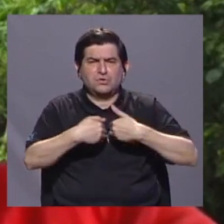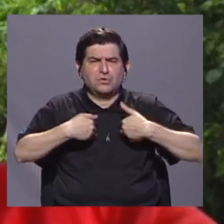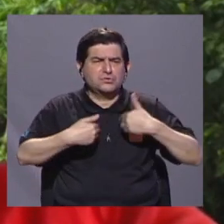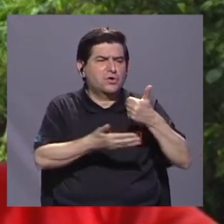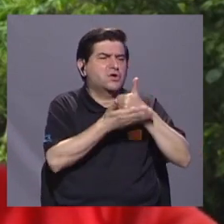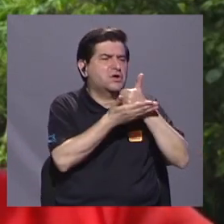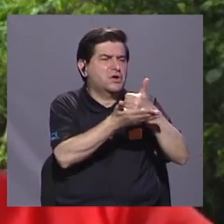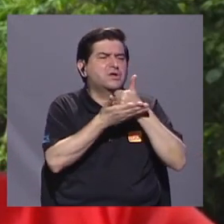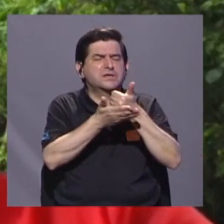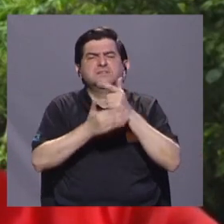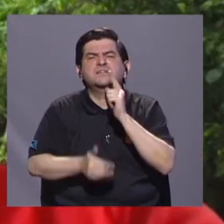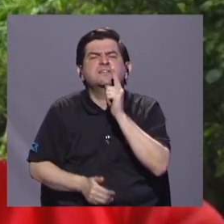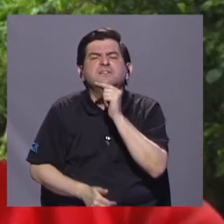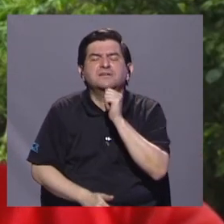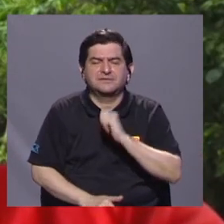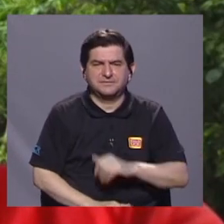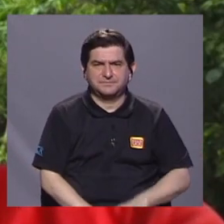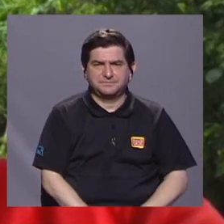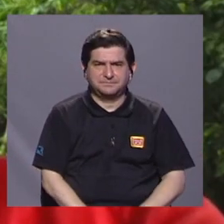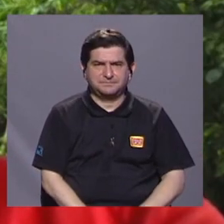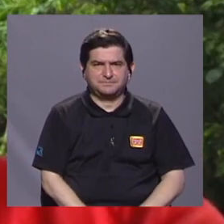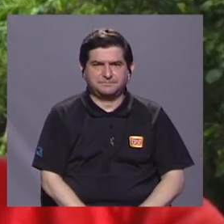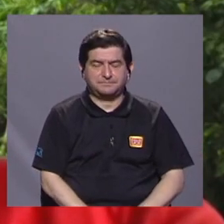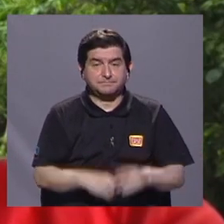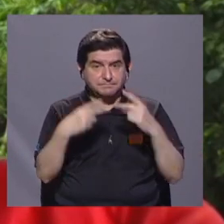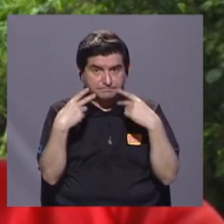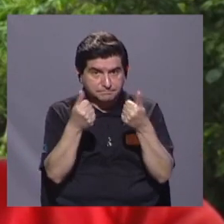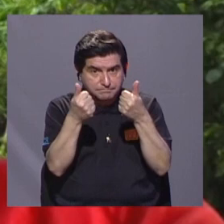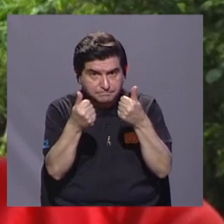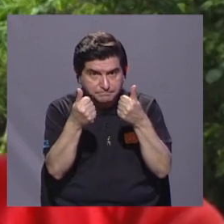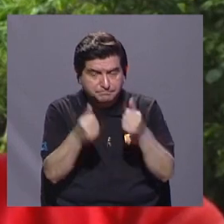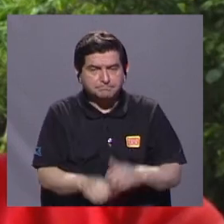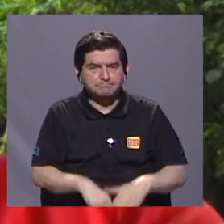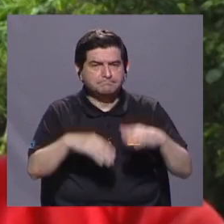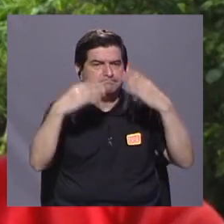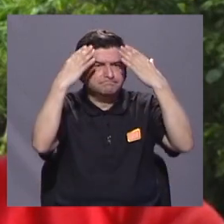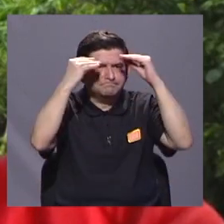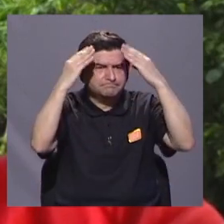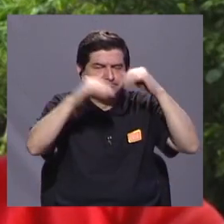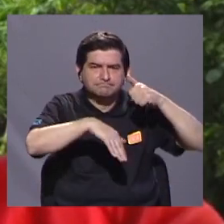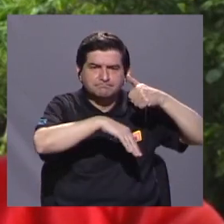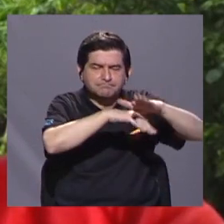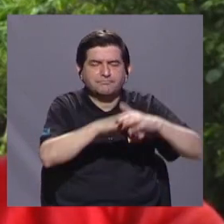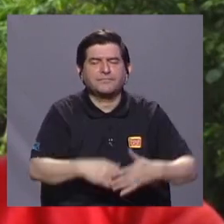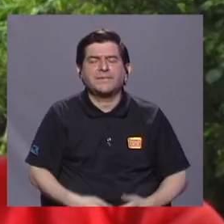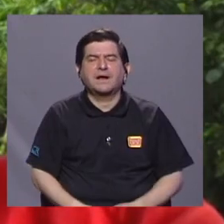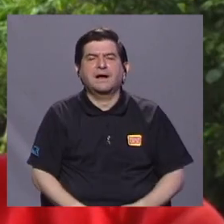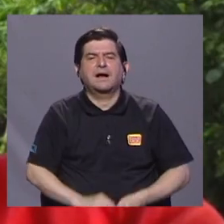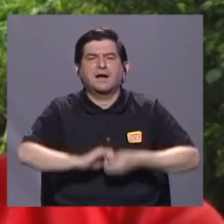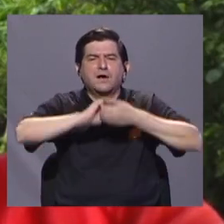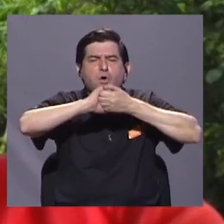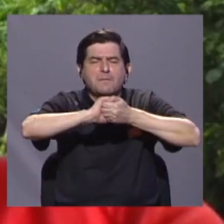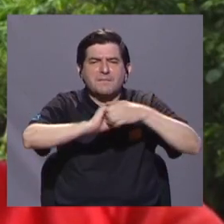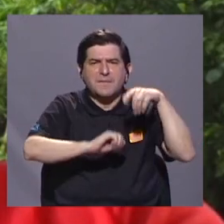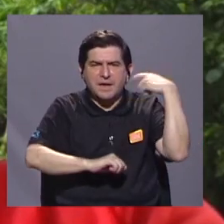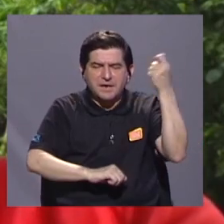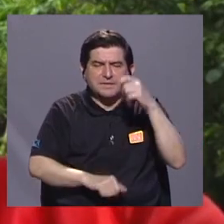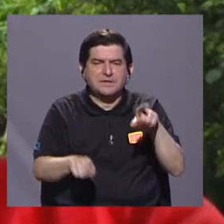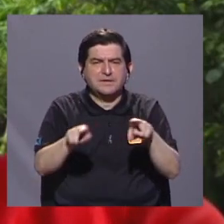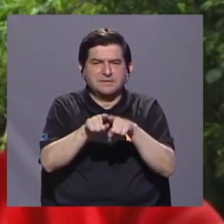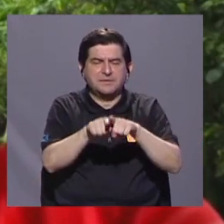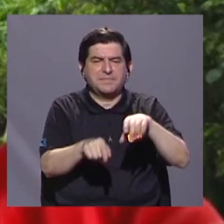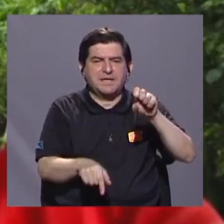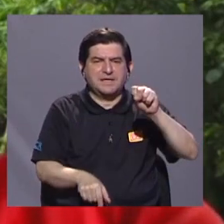colaborar en esta línea. Se hace inmediatamente el reporte a Copenguanacaste y también el reporte a SINAC.